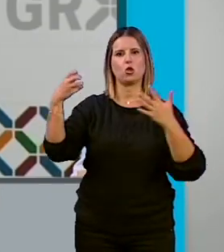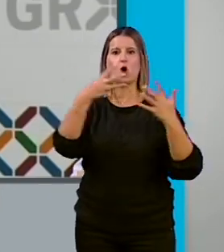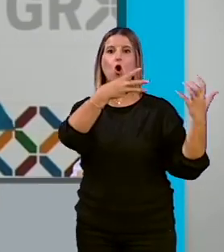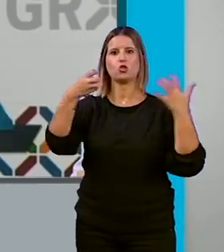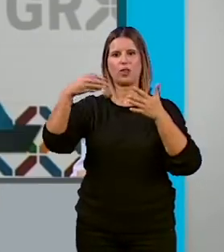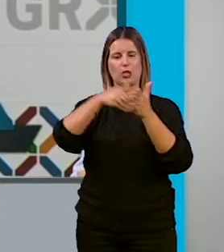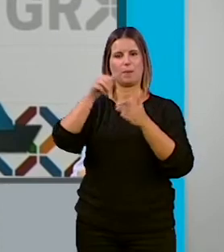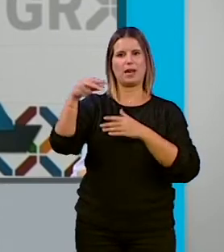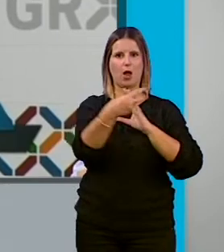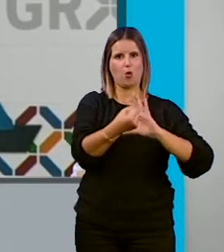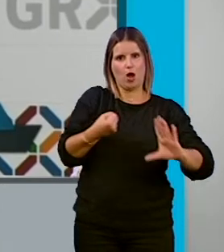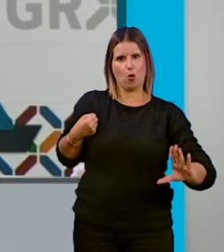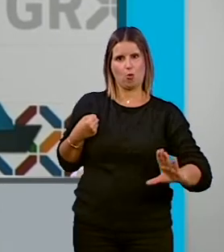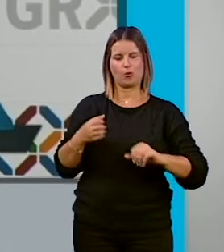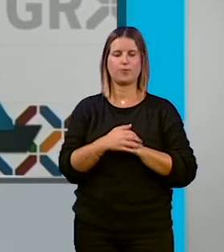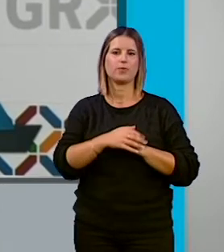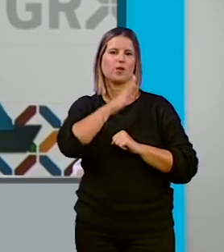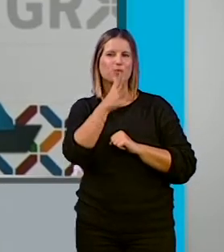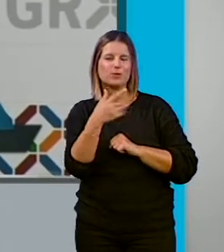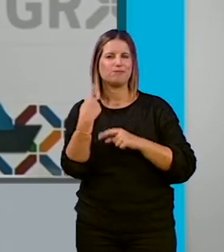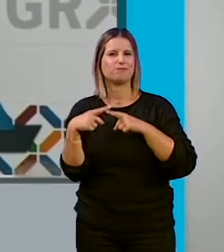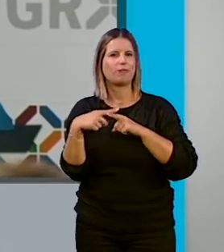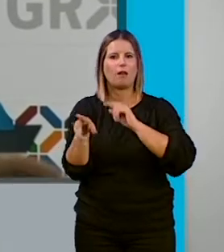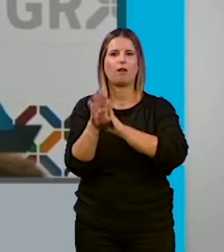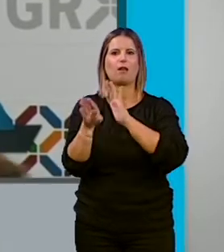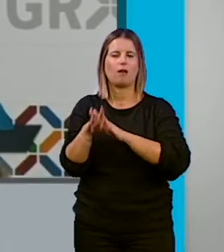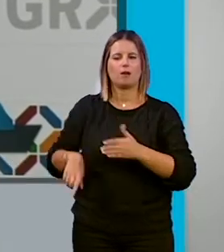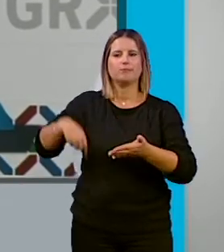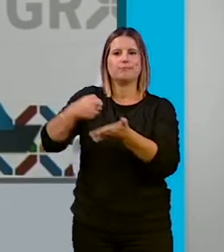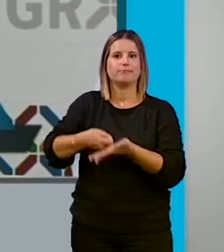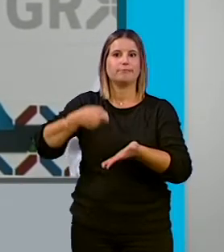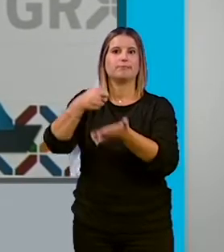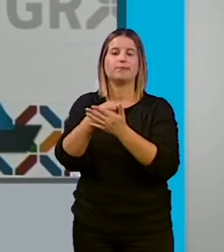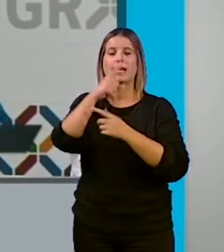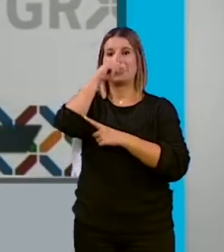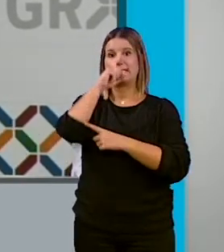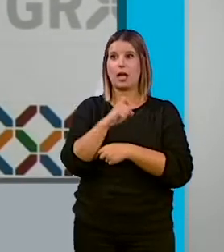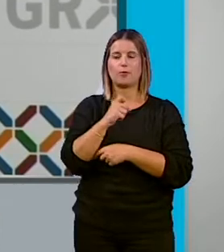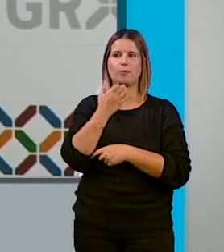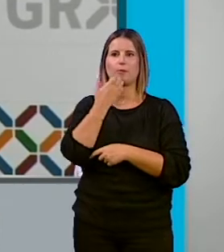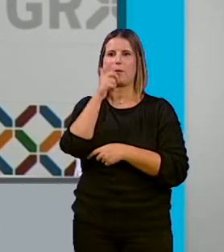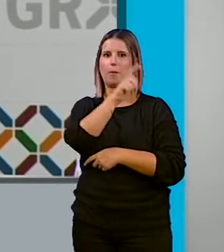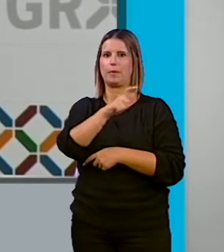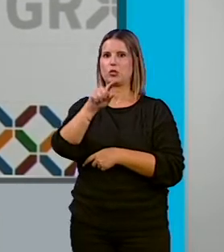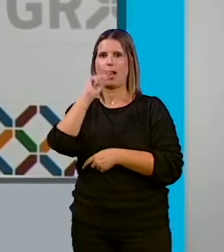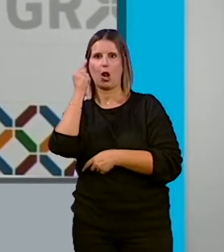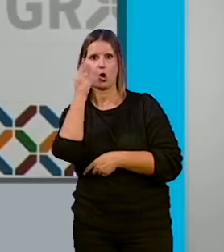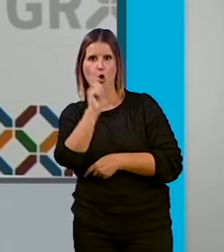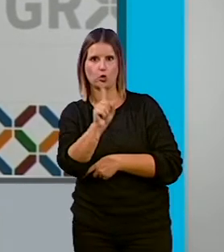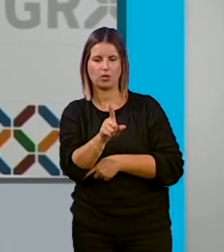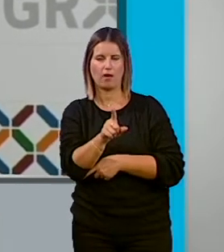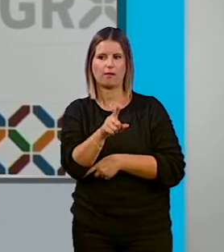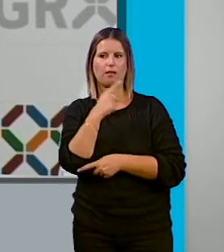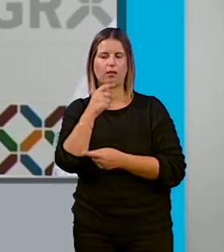un chiringo en el cual se invierte este año sin que nadie lo sepa a qué se destina el dinero,